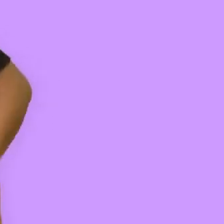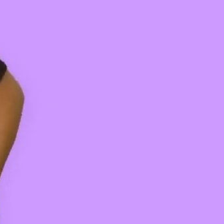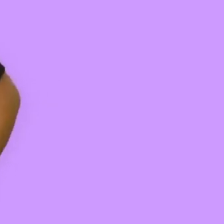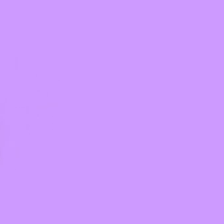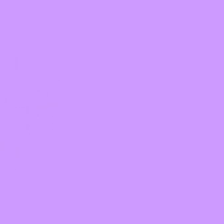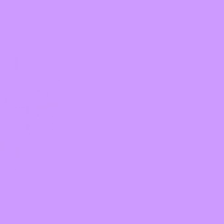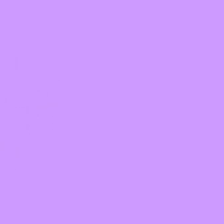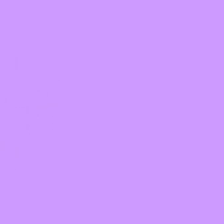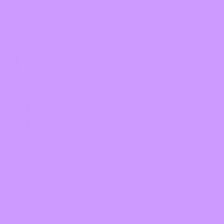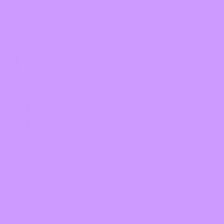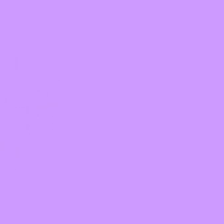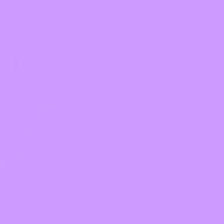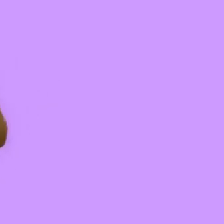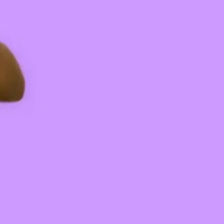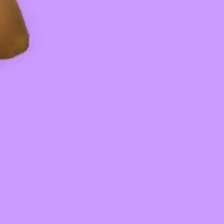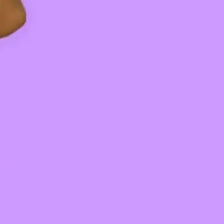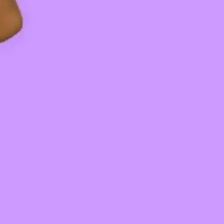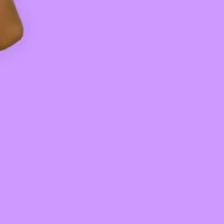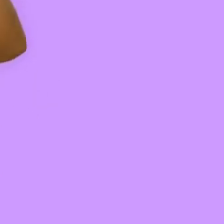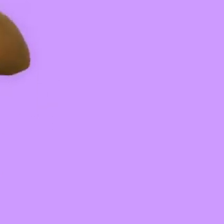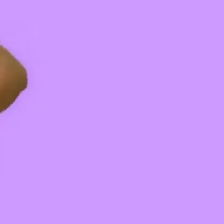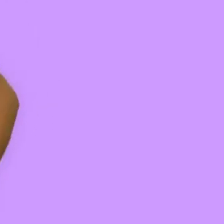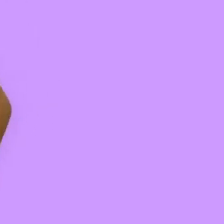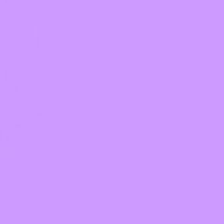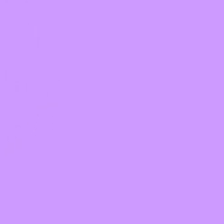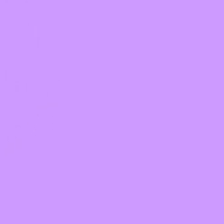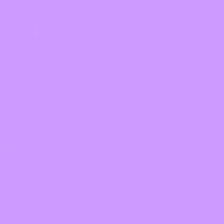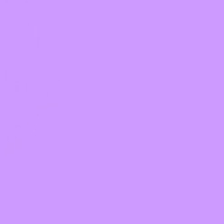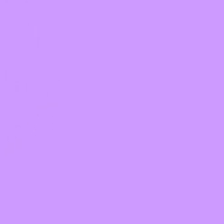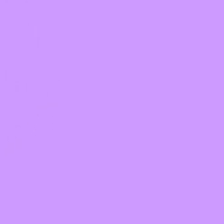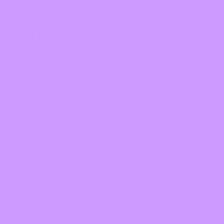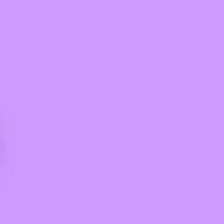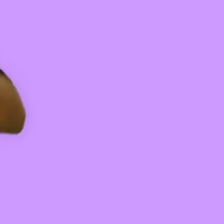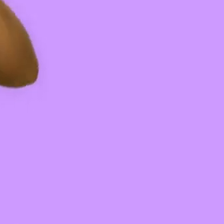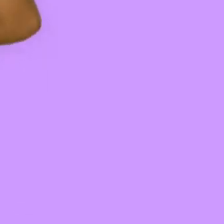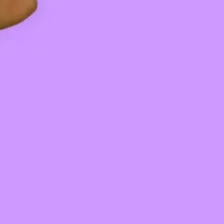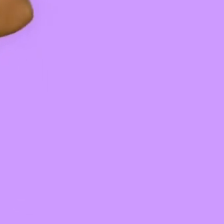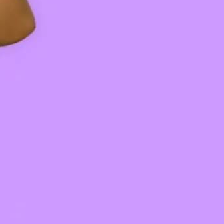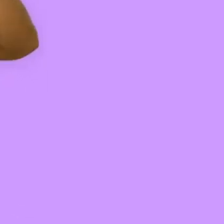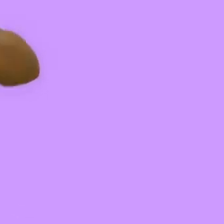Hacia abajo. Hacia un lado. Hacia el otro lado.